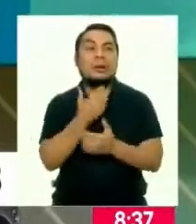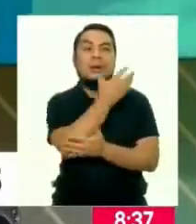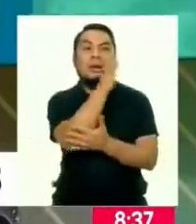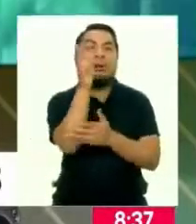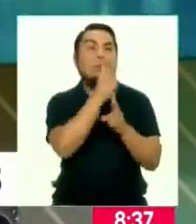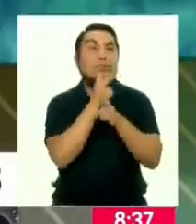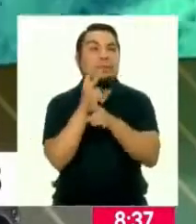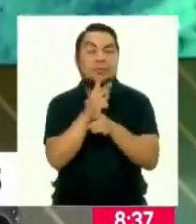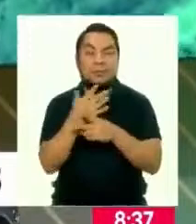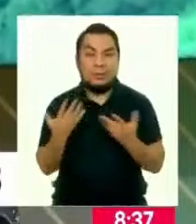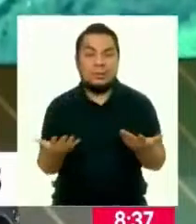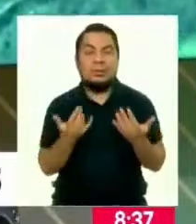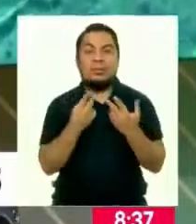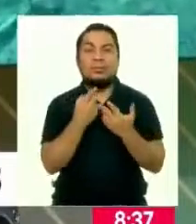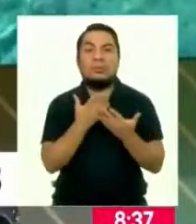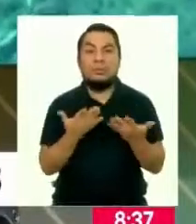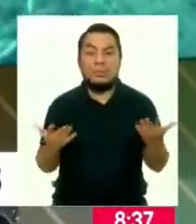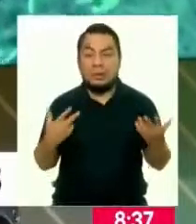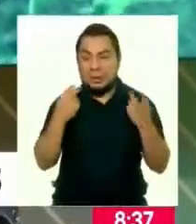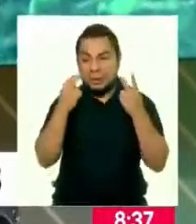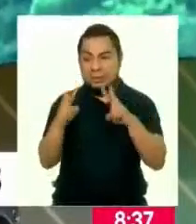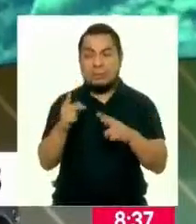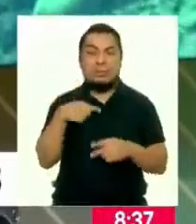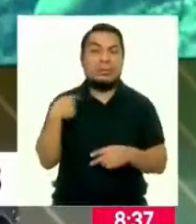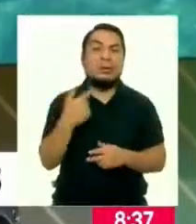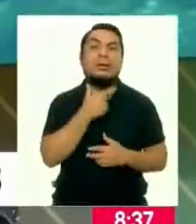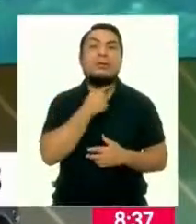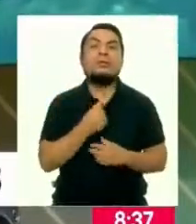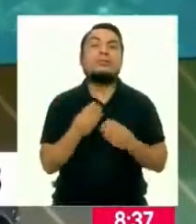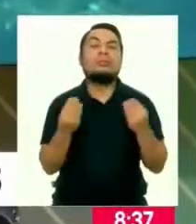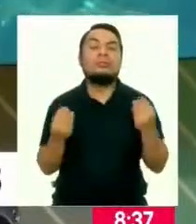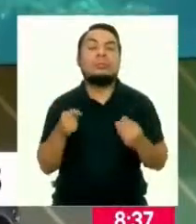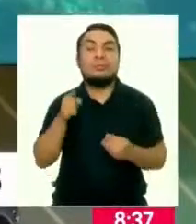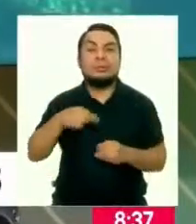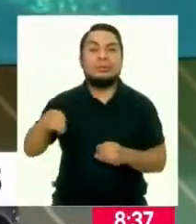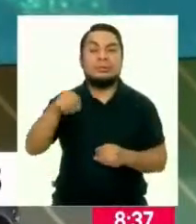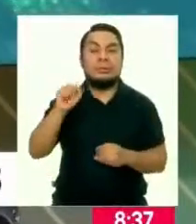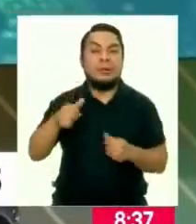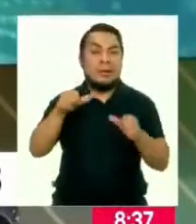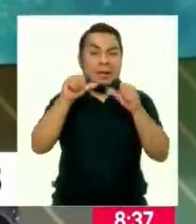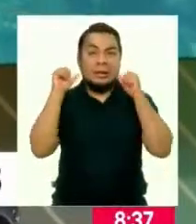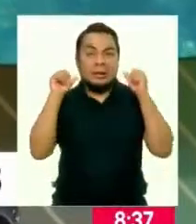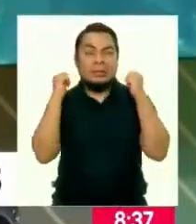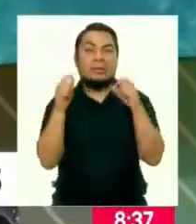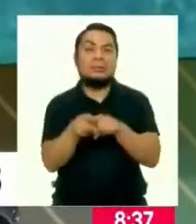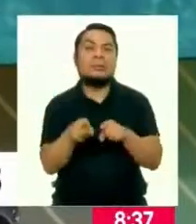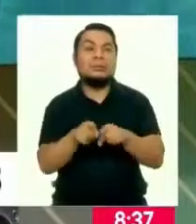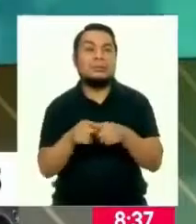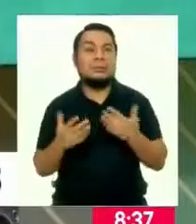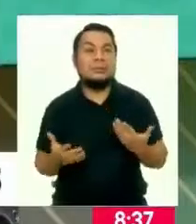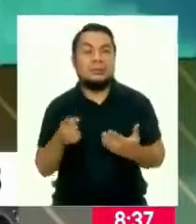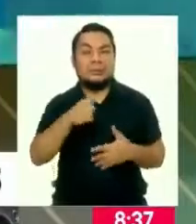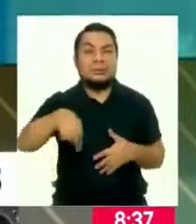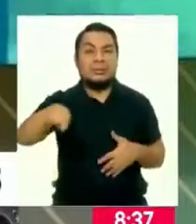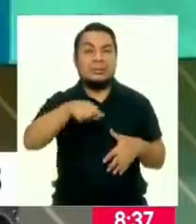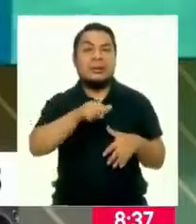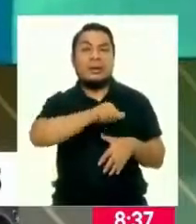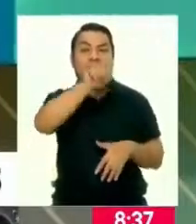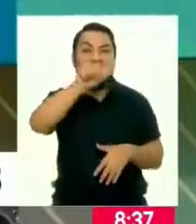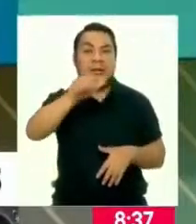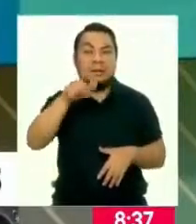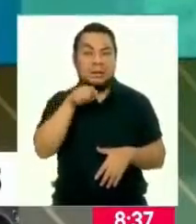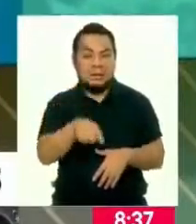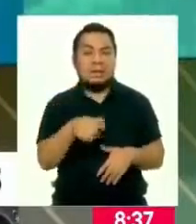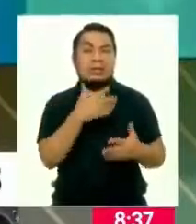Porque una de las cosas que vemos muchísimo, que nos agrada muchísimo, tanto de la Amazonía como de la zona andina, es